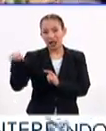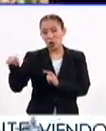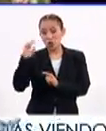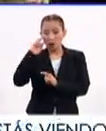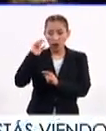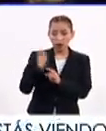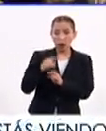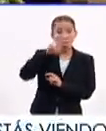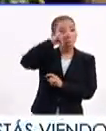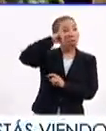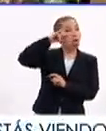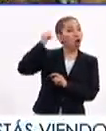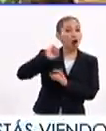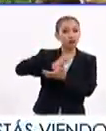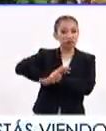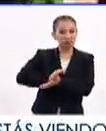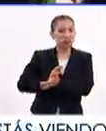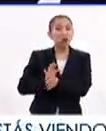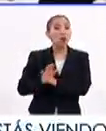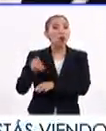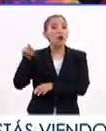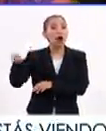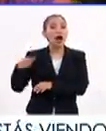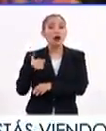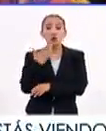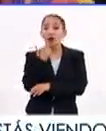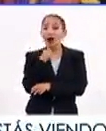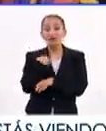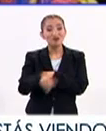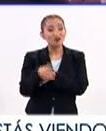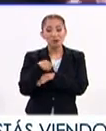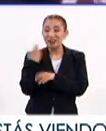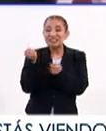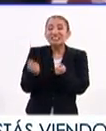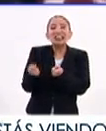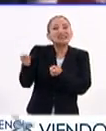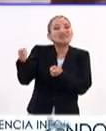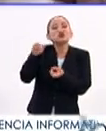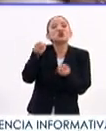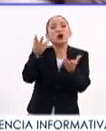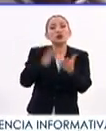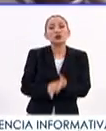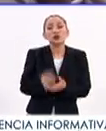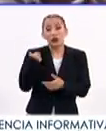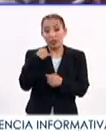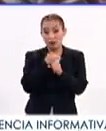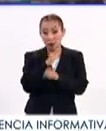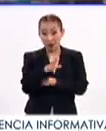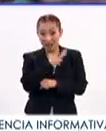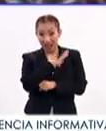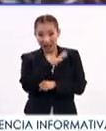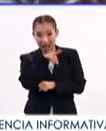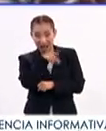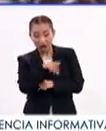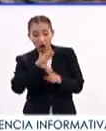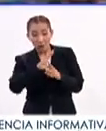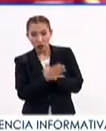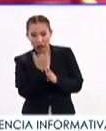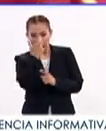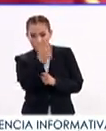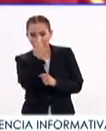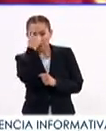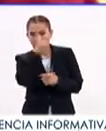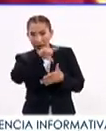indicios de su invisibilidad y discriminación son las escasas estadísticas que existen al respecto. Con la información disponible, la Comisión